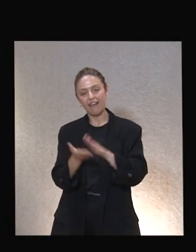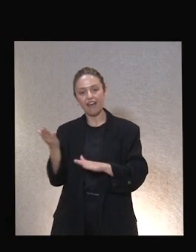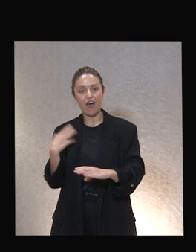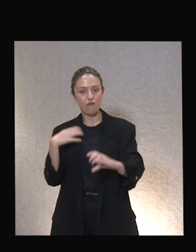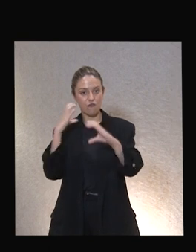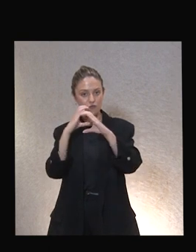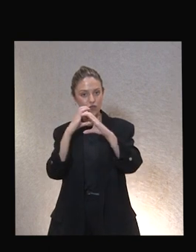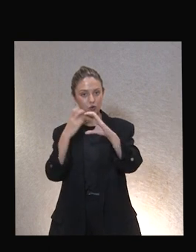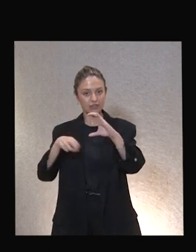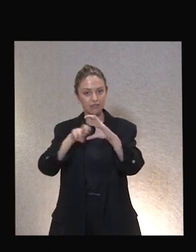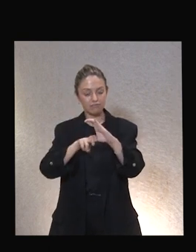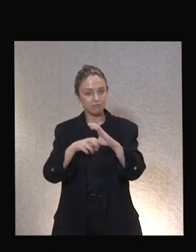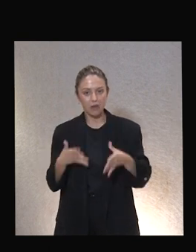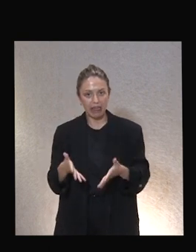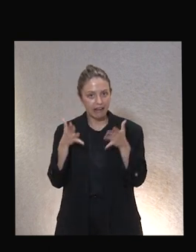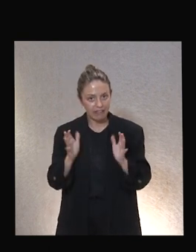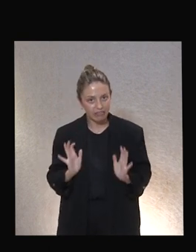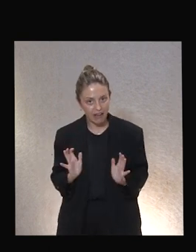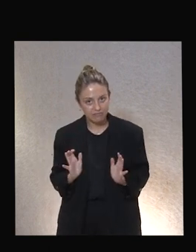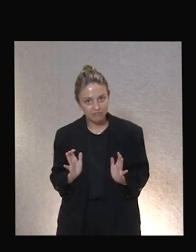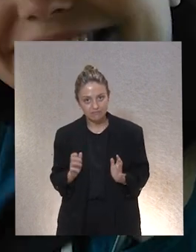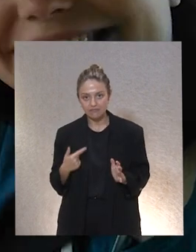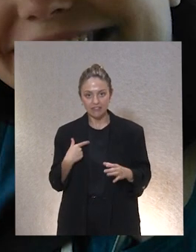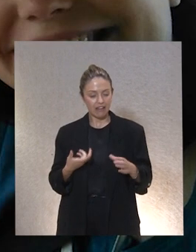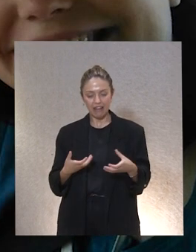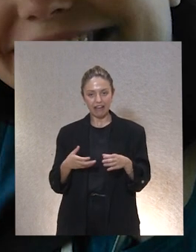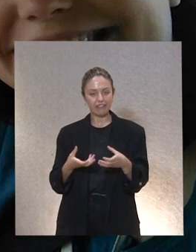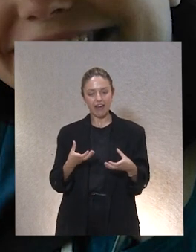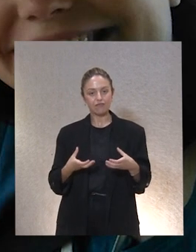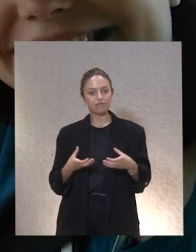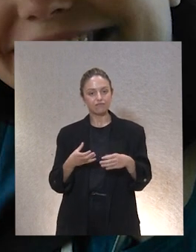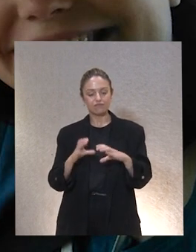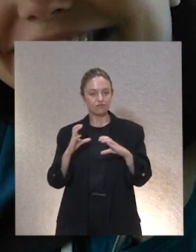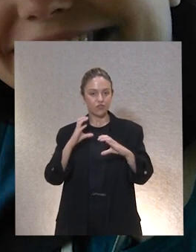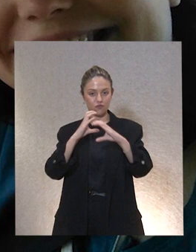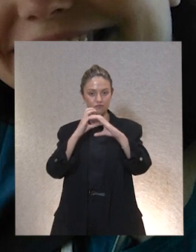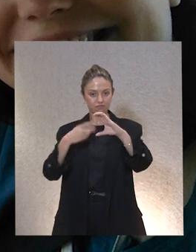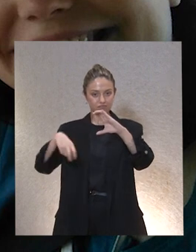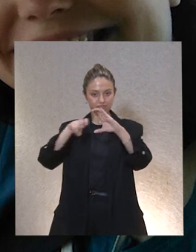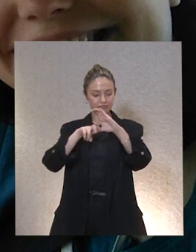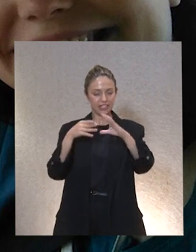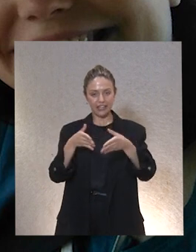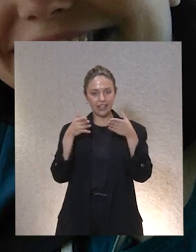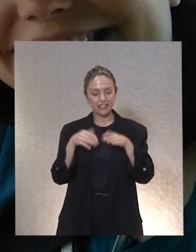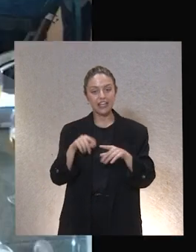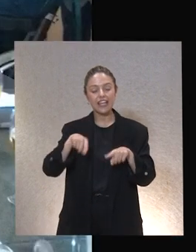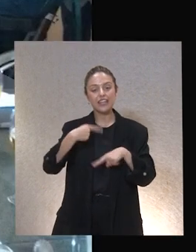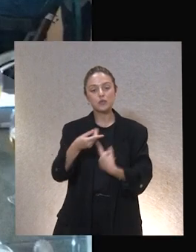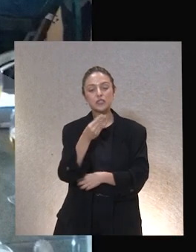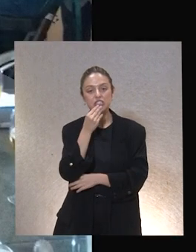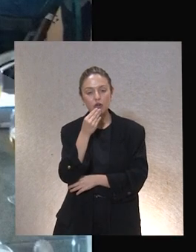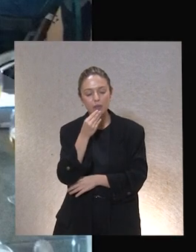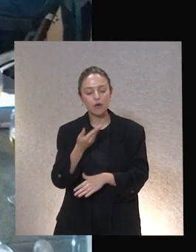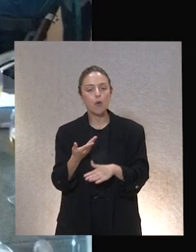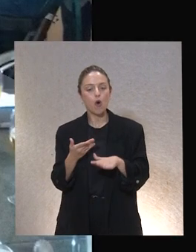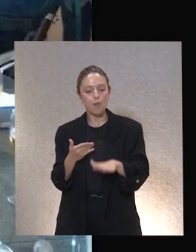le encanta ir en furgoneta la anclamos detrás le encanta y luego ya nos la llevamos a comer a un restaurante o sea